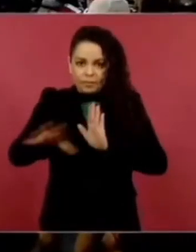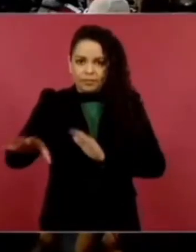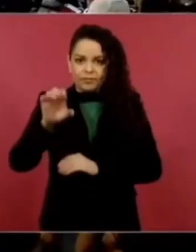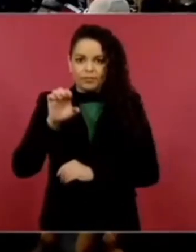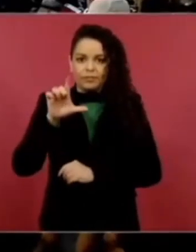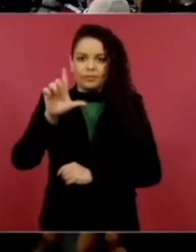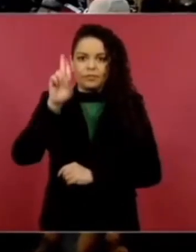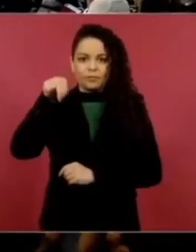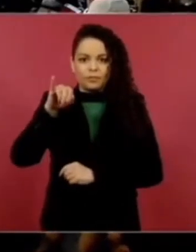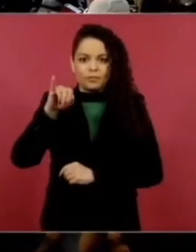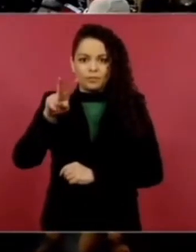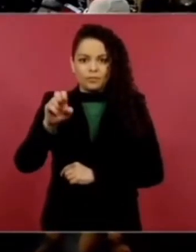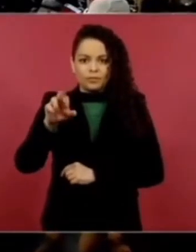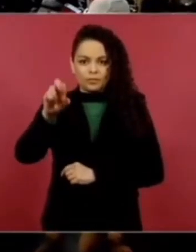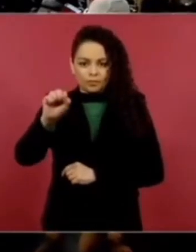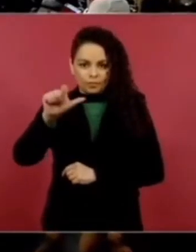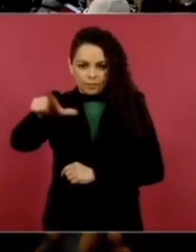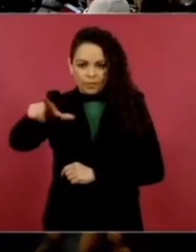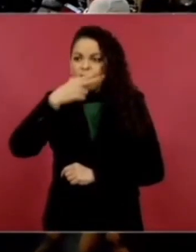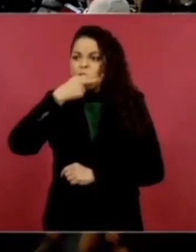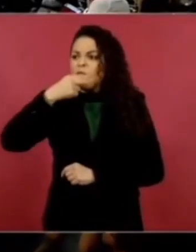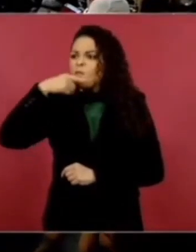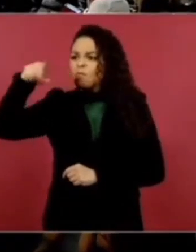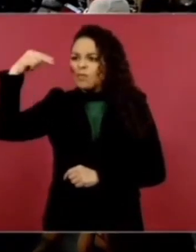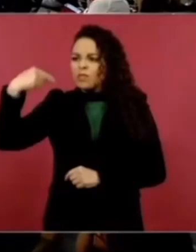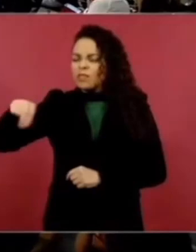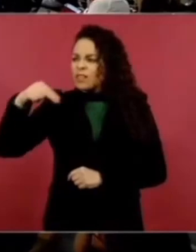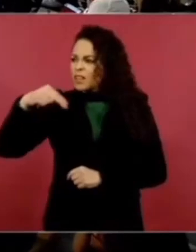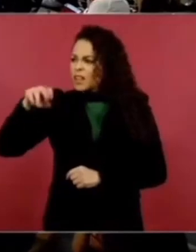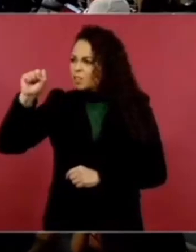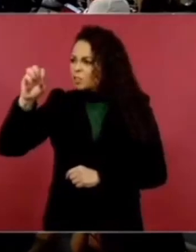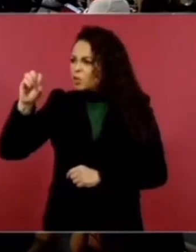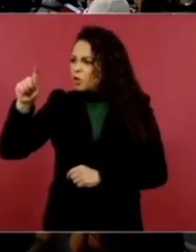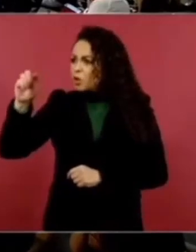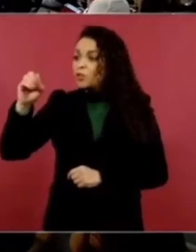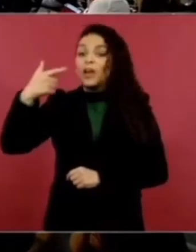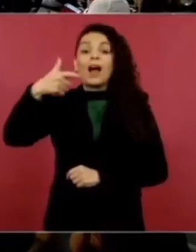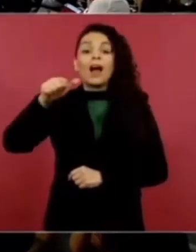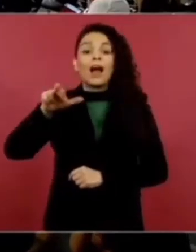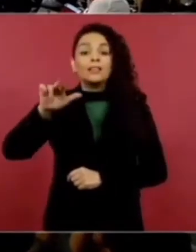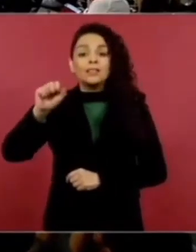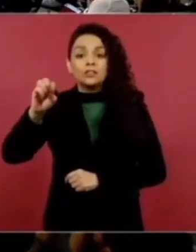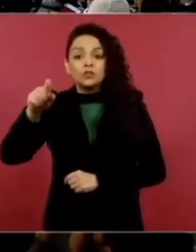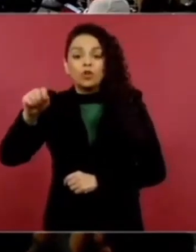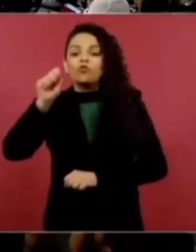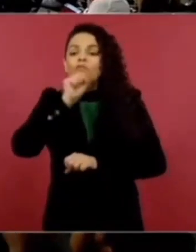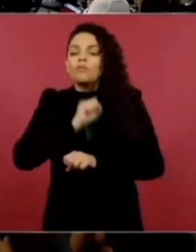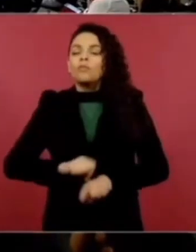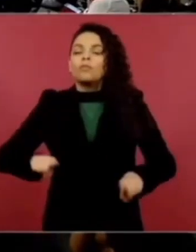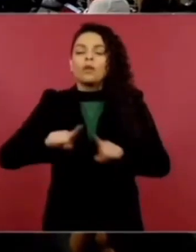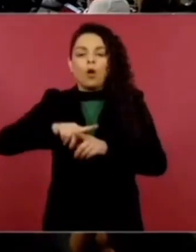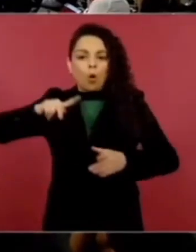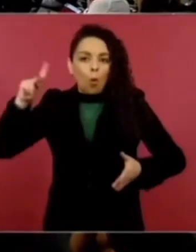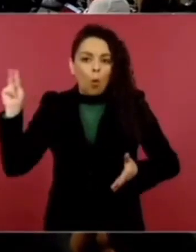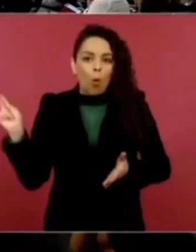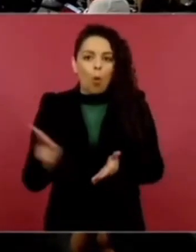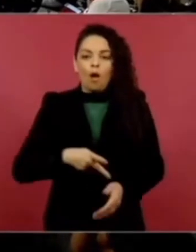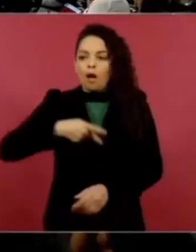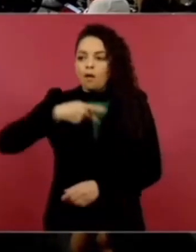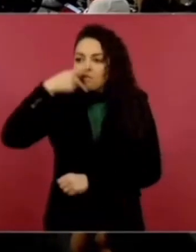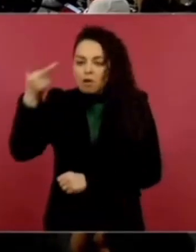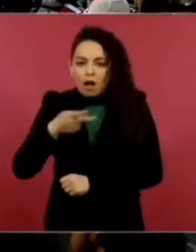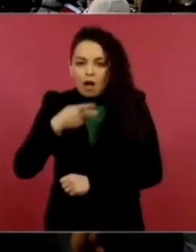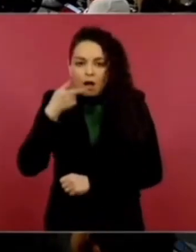García Soto vuelve con lo mismo y todos